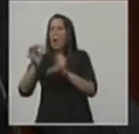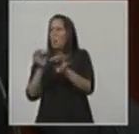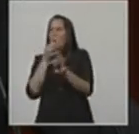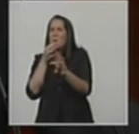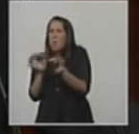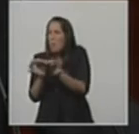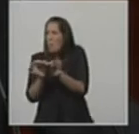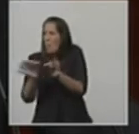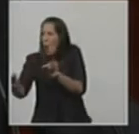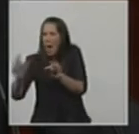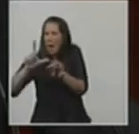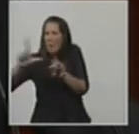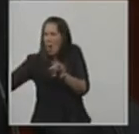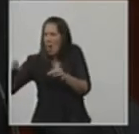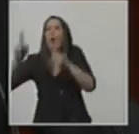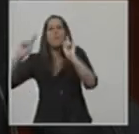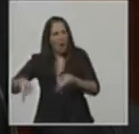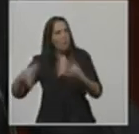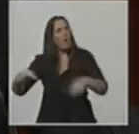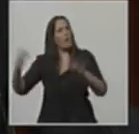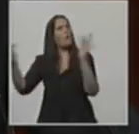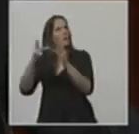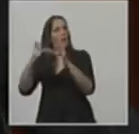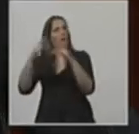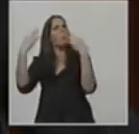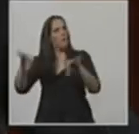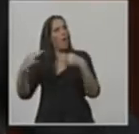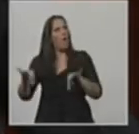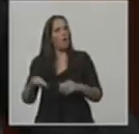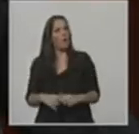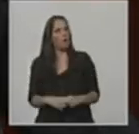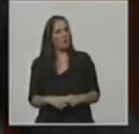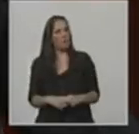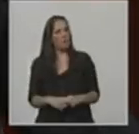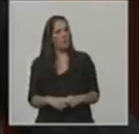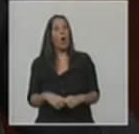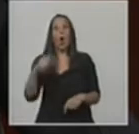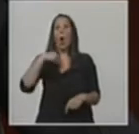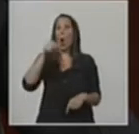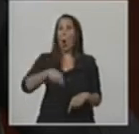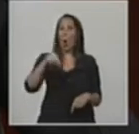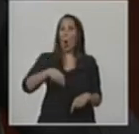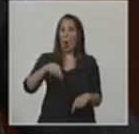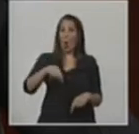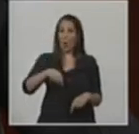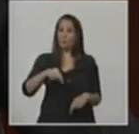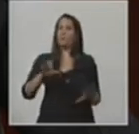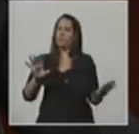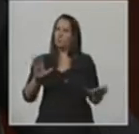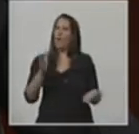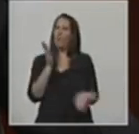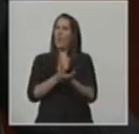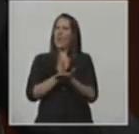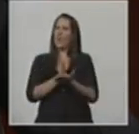con la misma tecnología, velocidad y calidad que en otros países. Hoy esto es un derecho básico, una